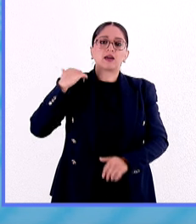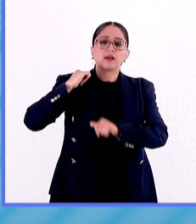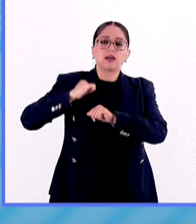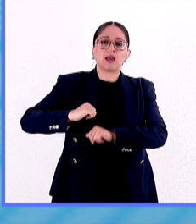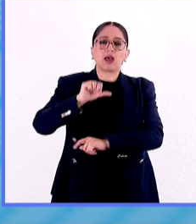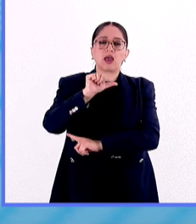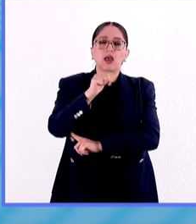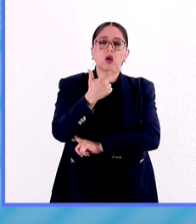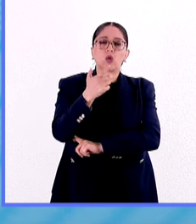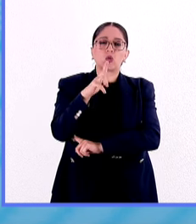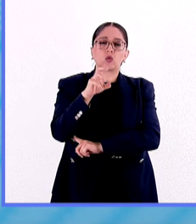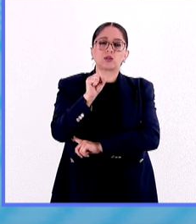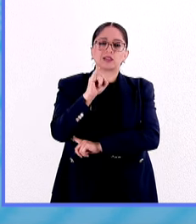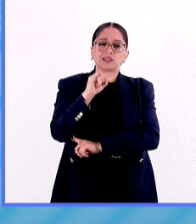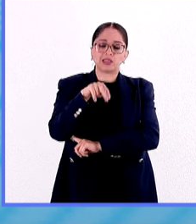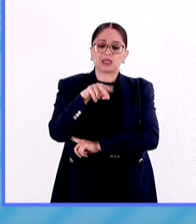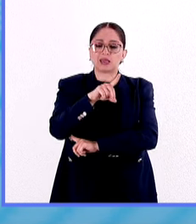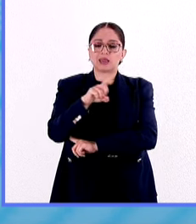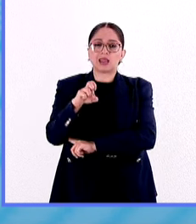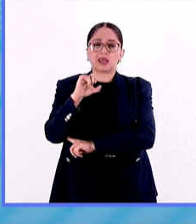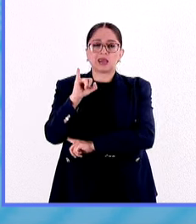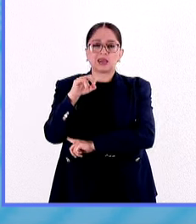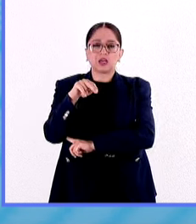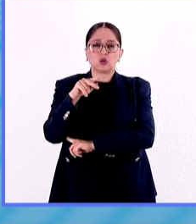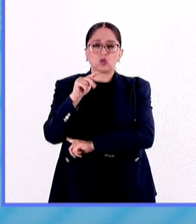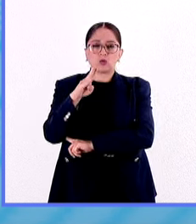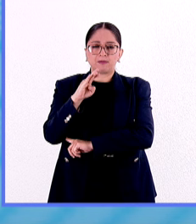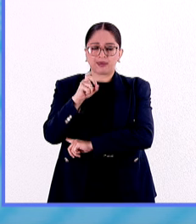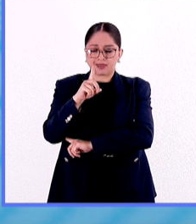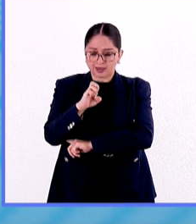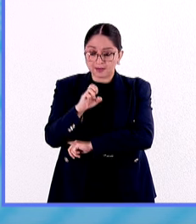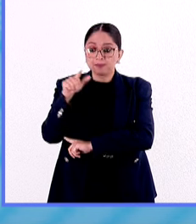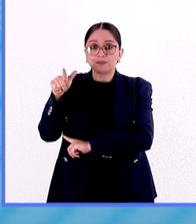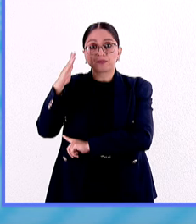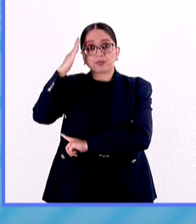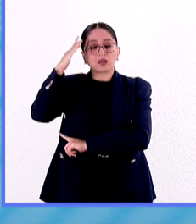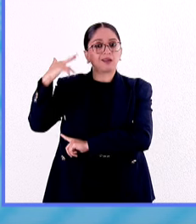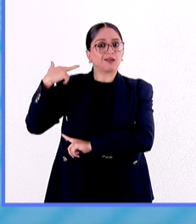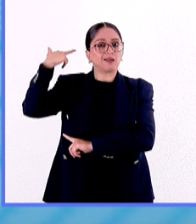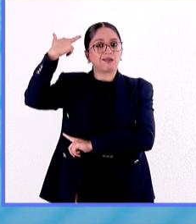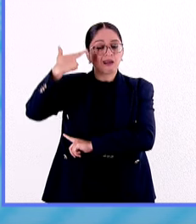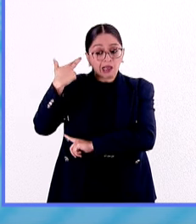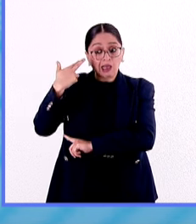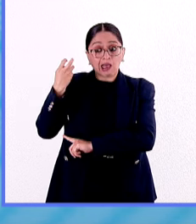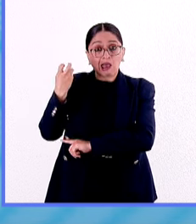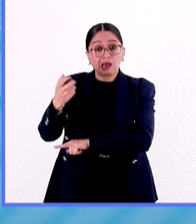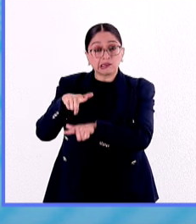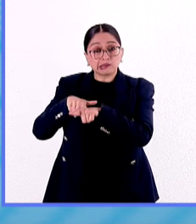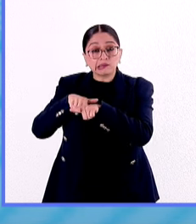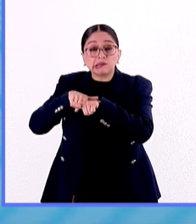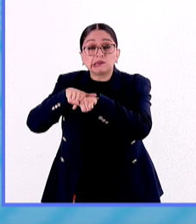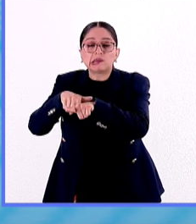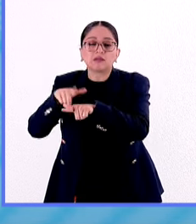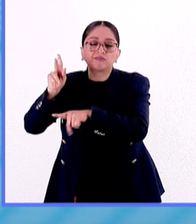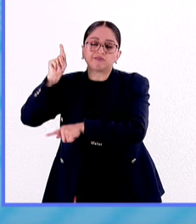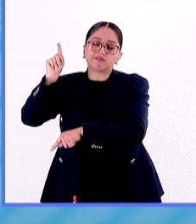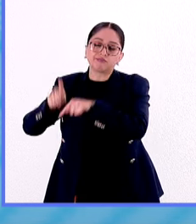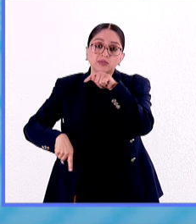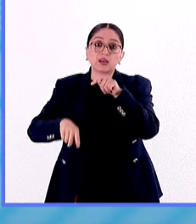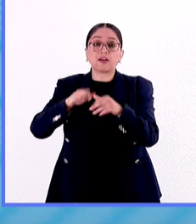Iturbide como un gobierno monárquico. Esa monarquía no sobrevivió y desde fines de